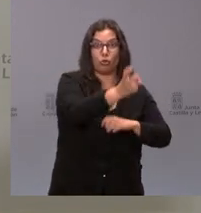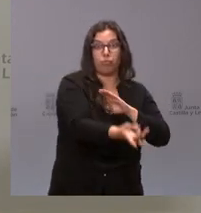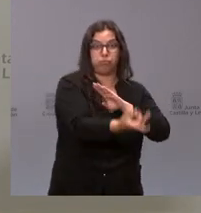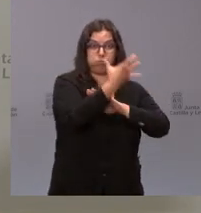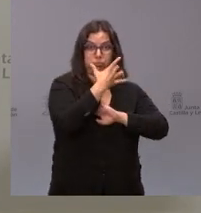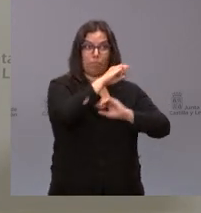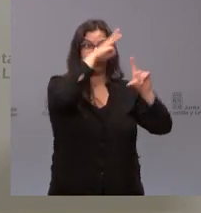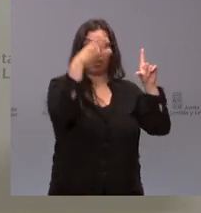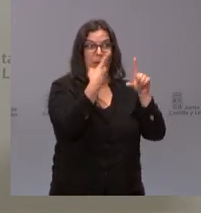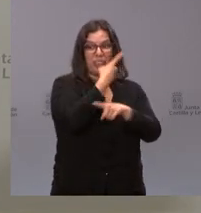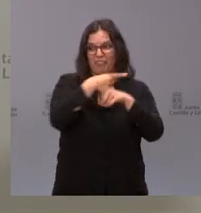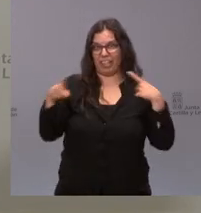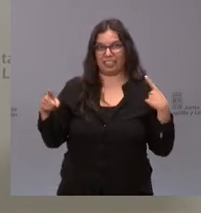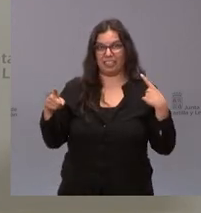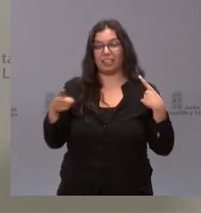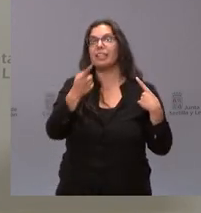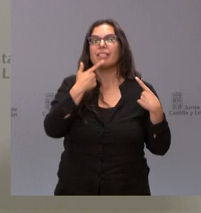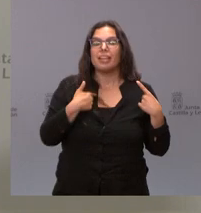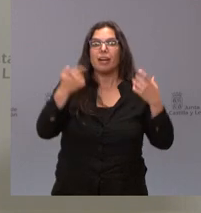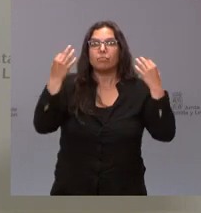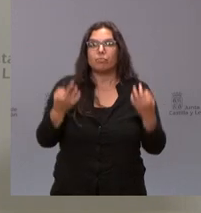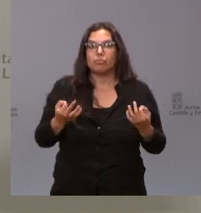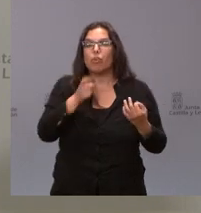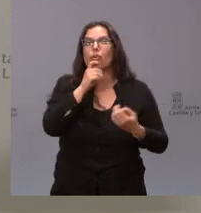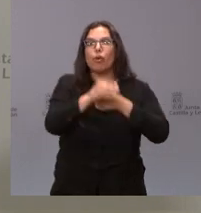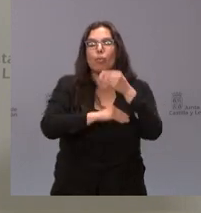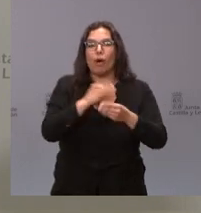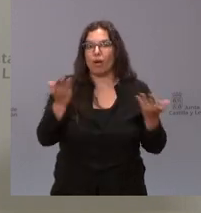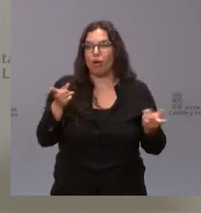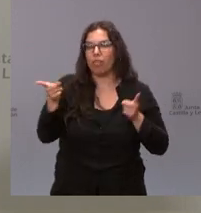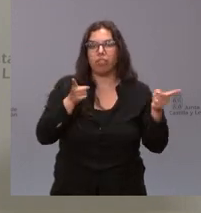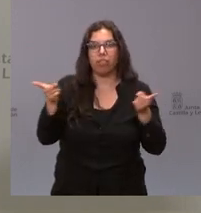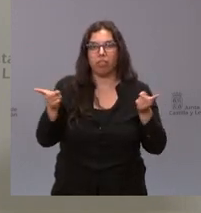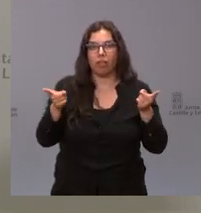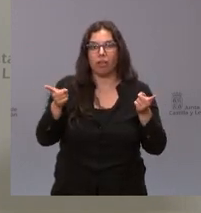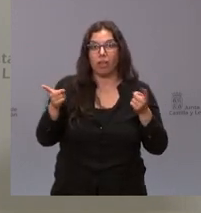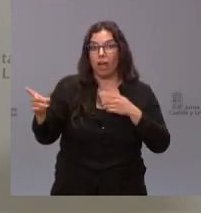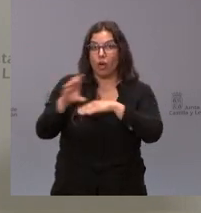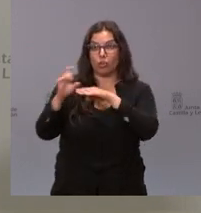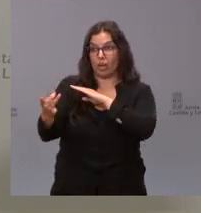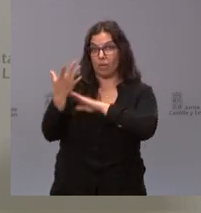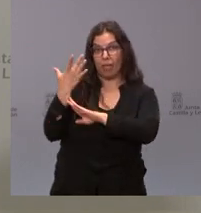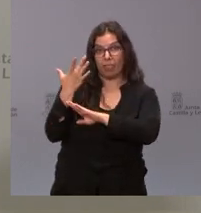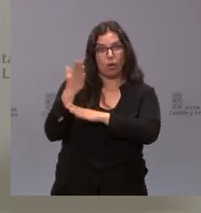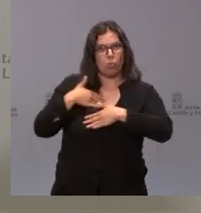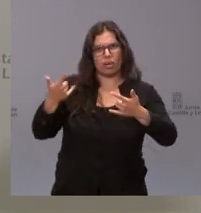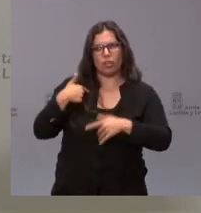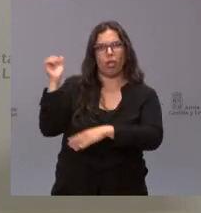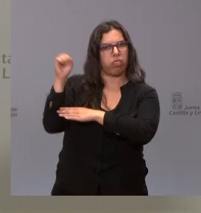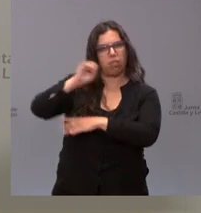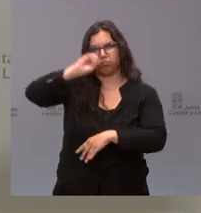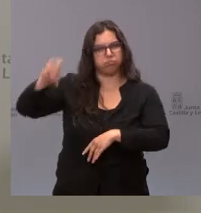en la Dirección de Comunicación díganos cómo tenemos que actuar directamente desechamos cualquier mensaje que nos llegue de una